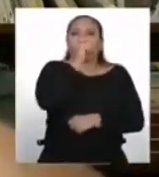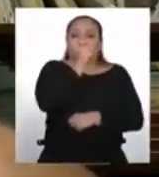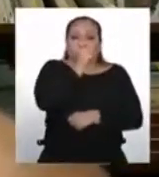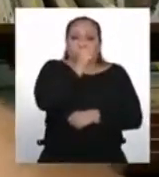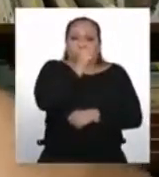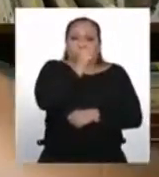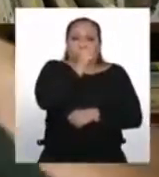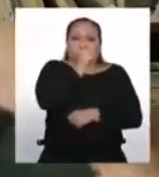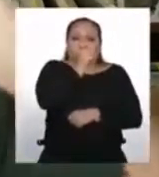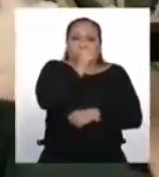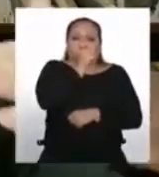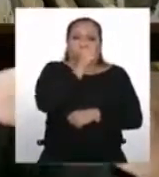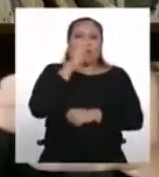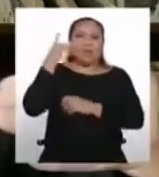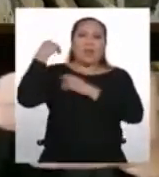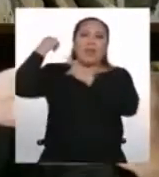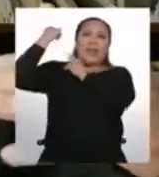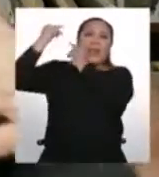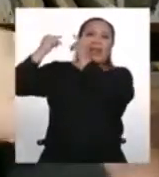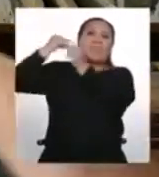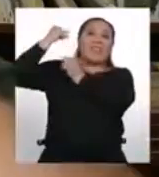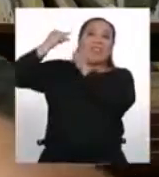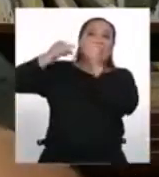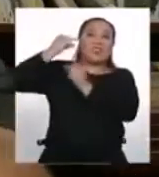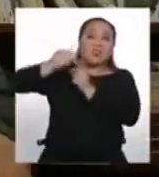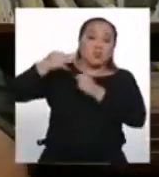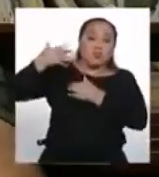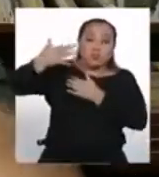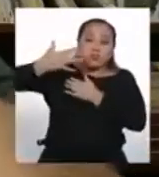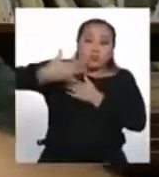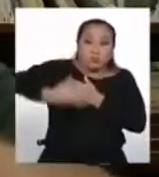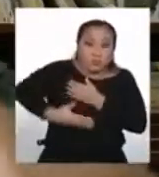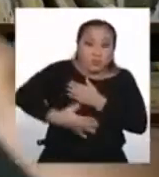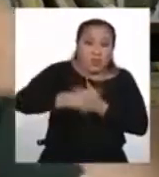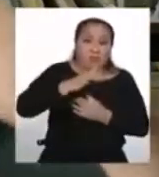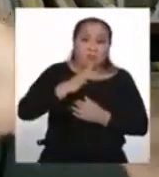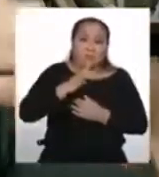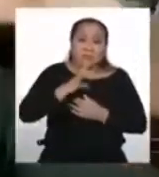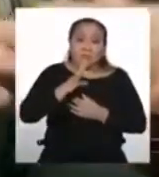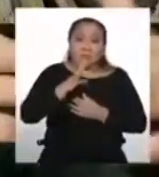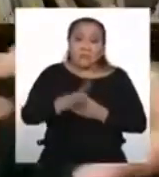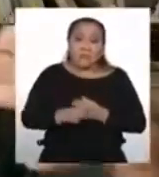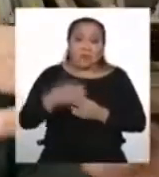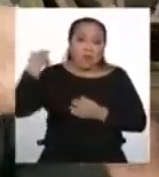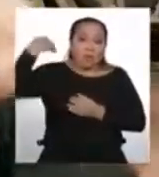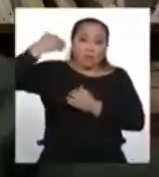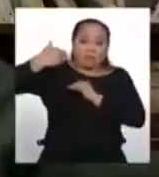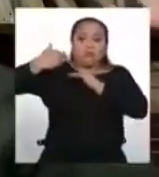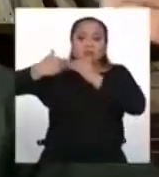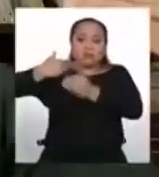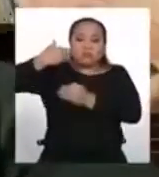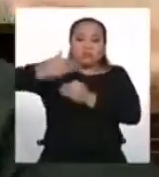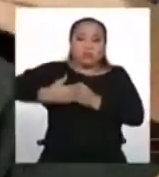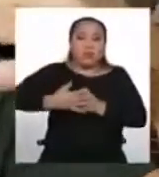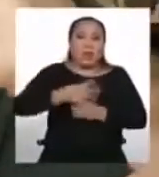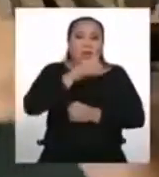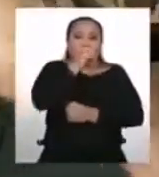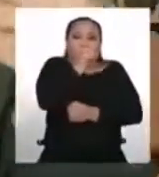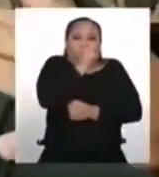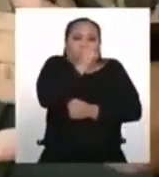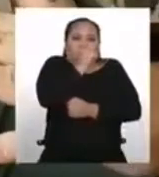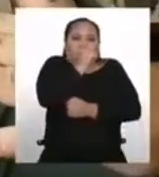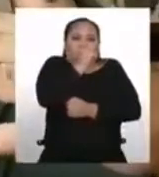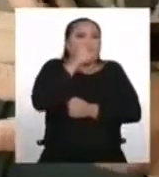la transmisión intergeneracional, le llamamos la transmisión intergeneración y generación de la lengua, ¿por qué se